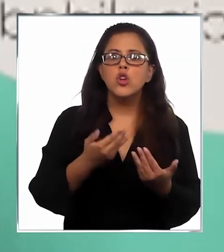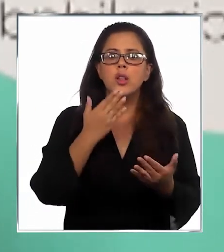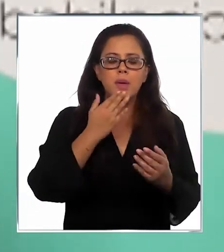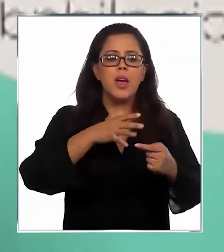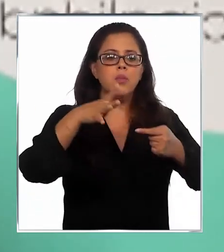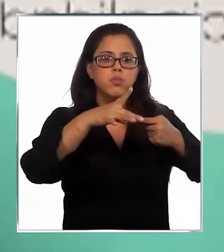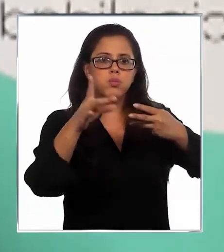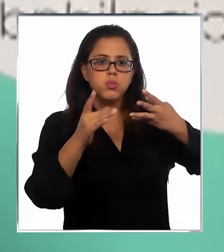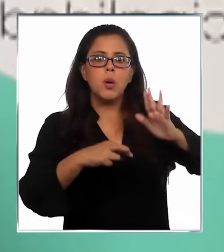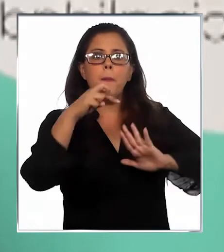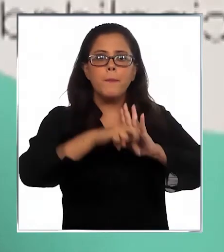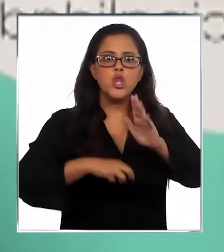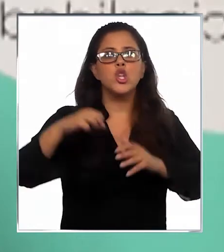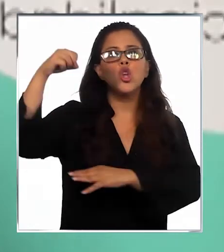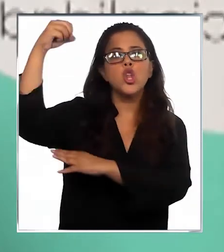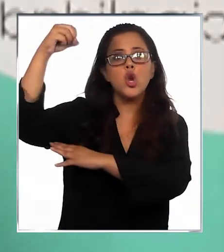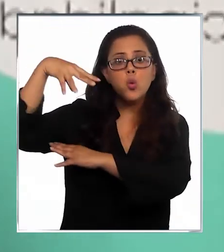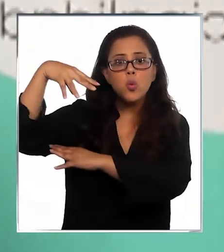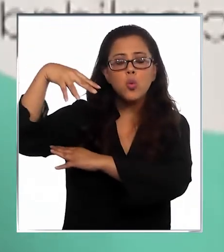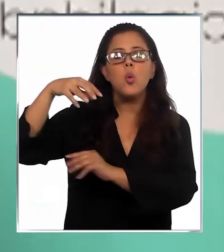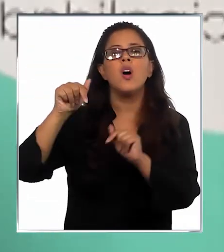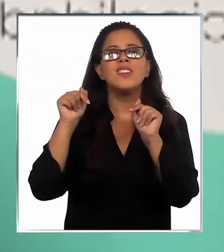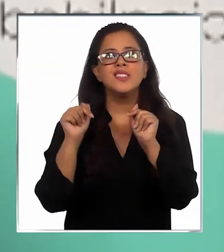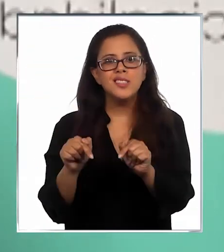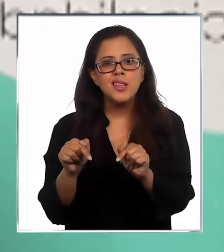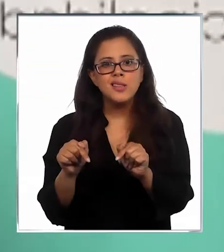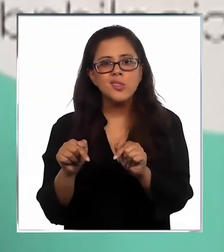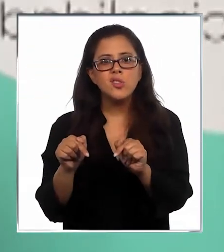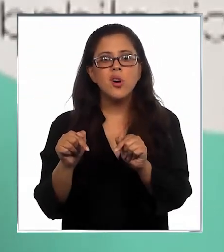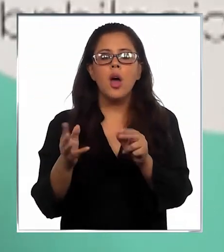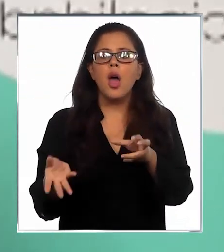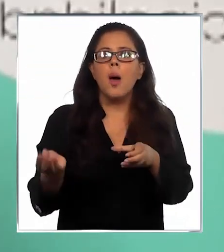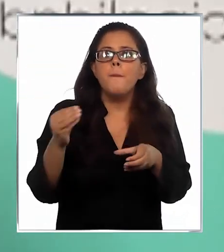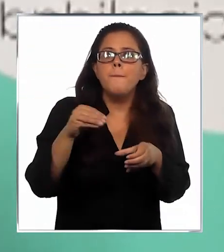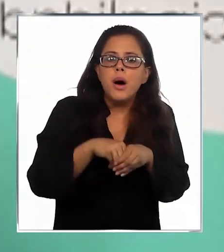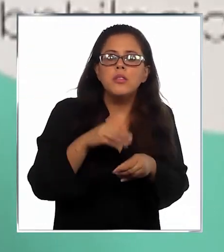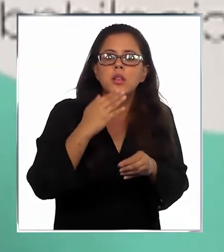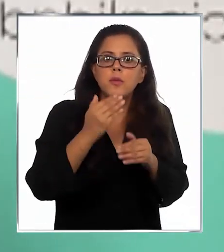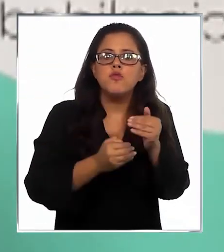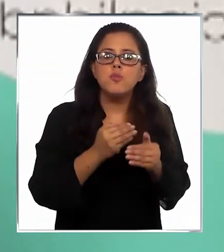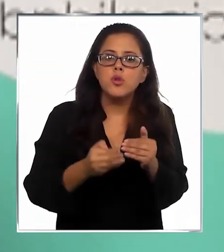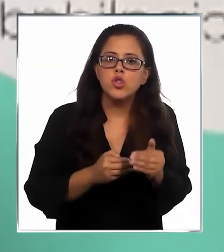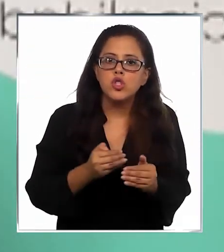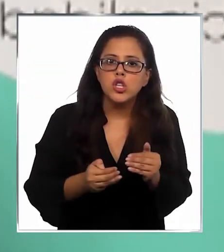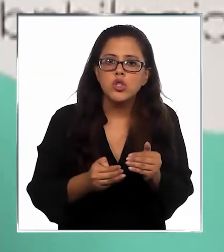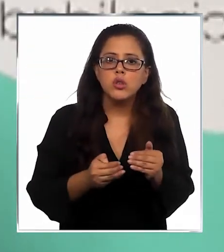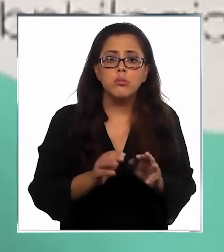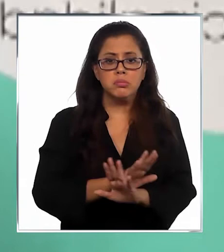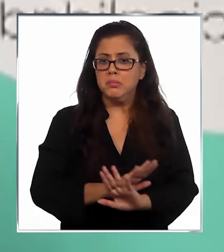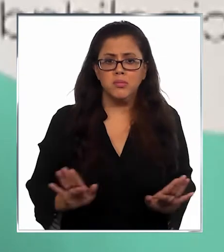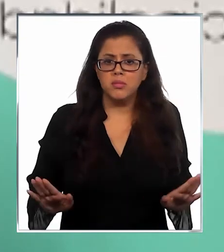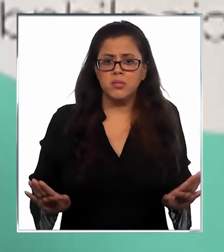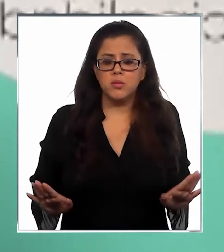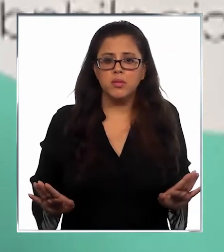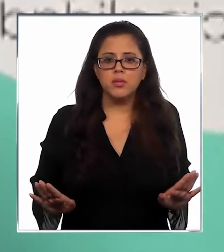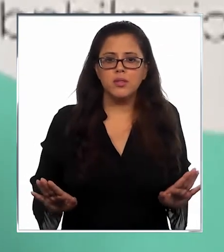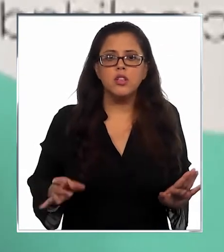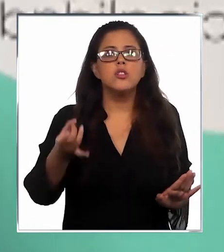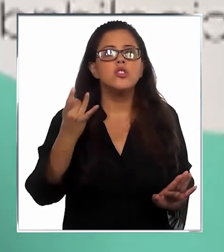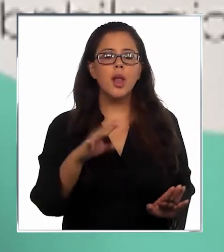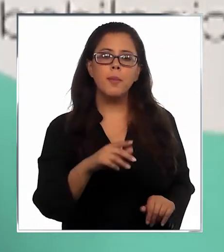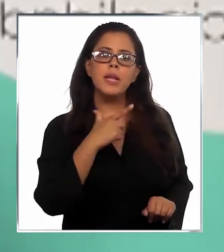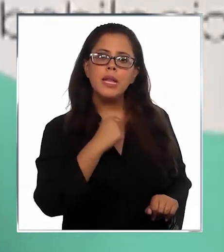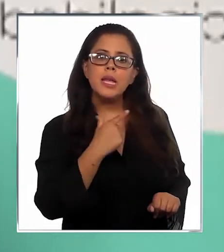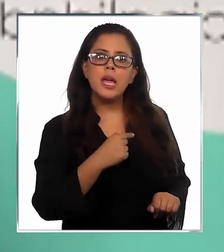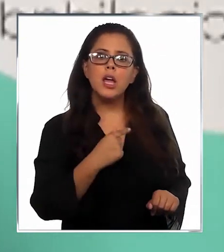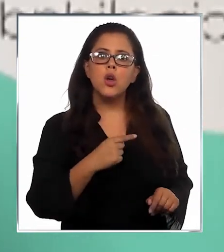proyecto de luminaria y creo que eso ya forma parte, digamos, de un proceso que ya culminó. Solamente me gustaría terminar